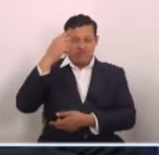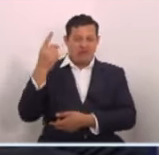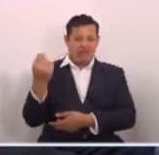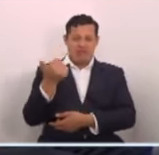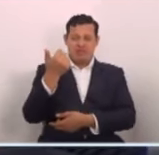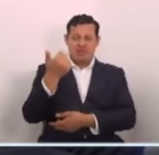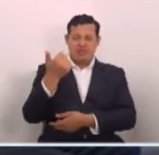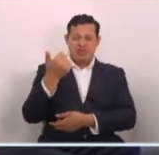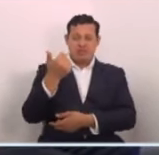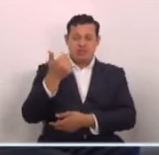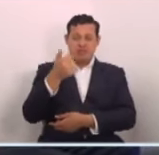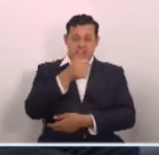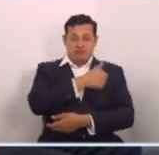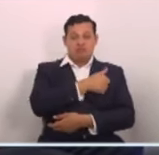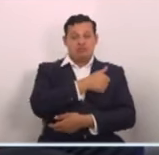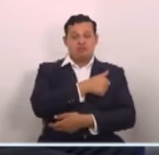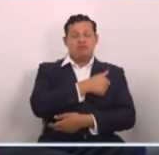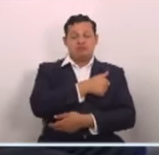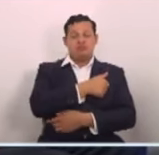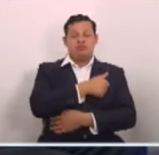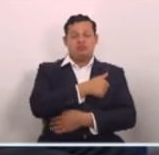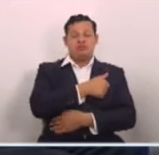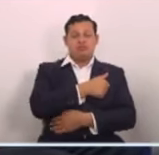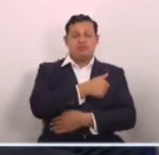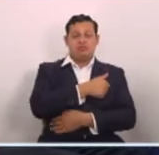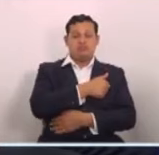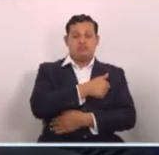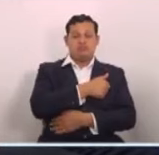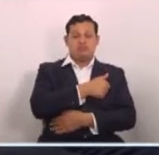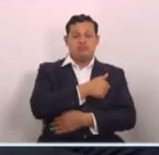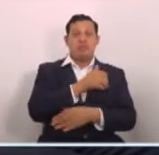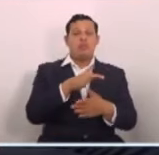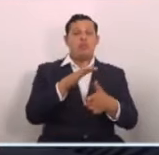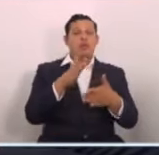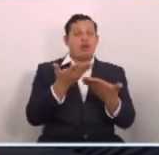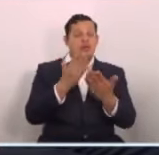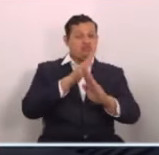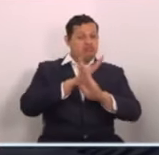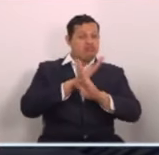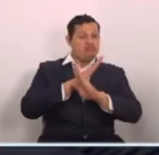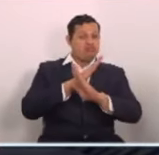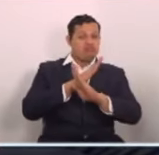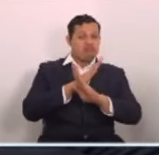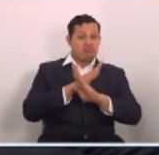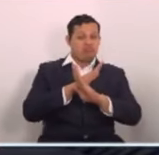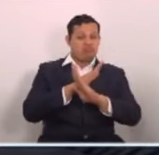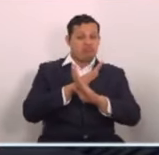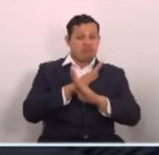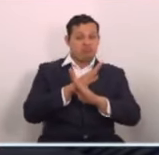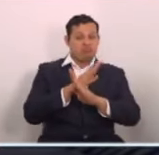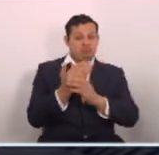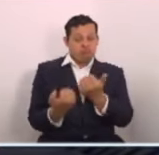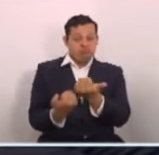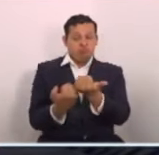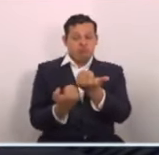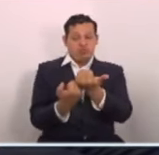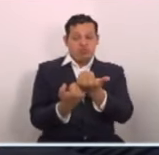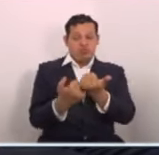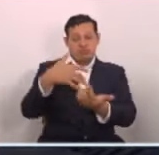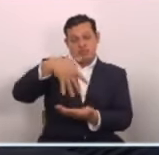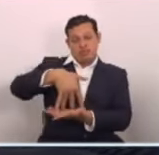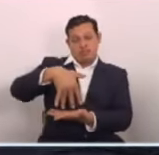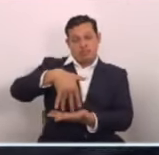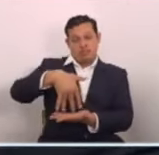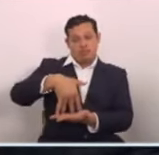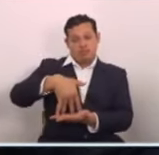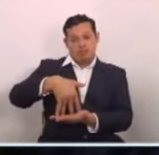y responsabilidad para proteger y asistir a nuestro pueblo